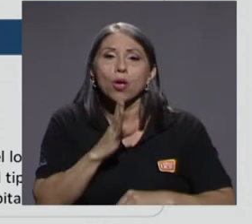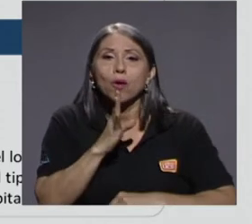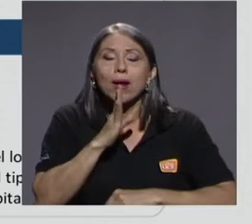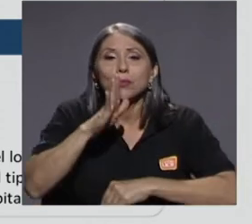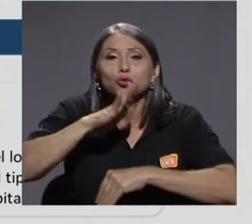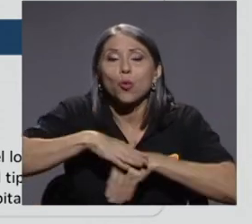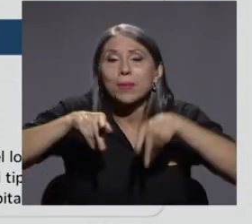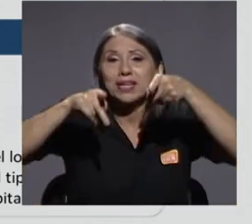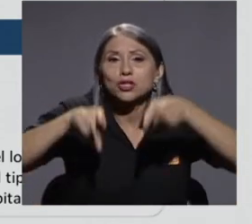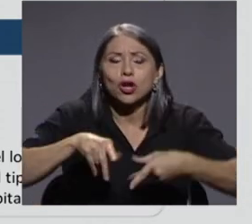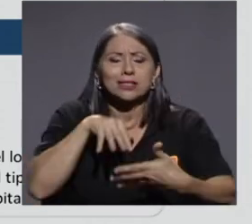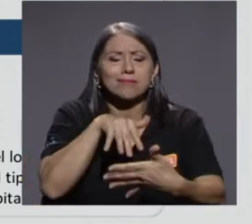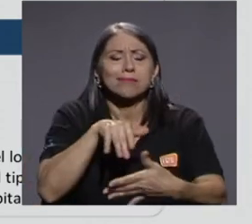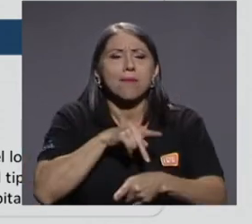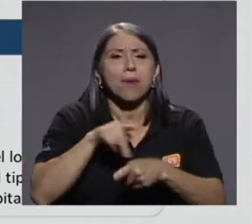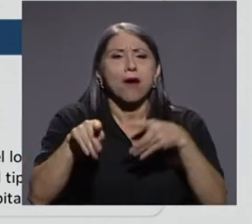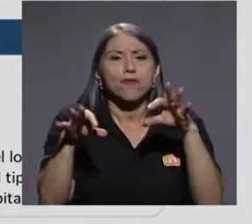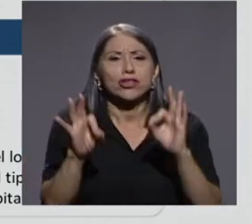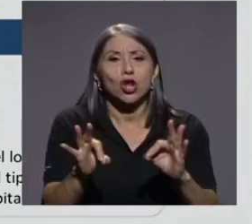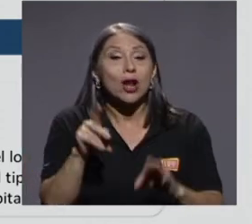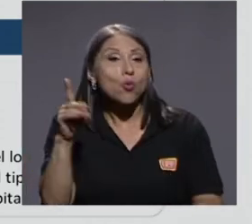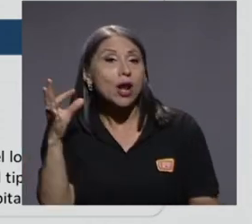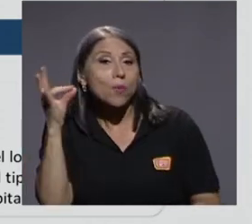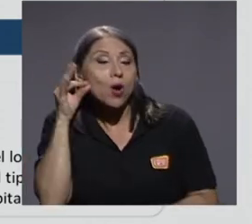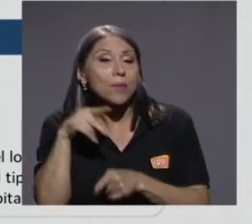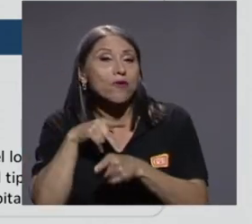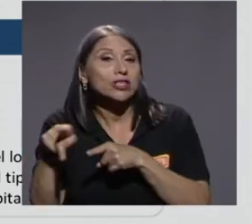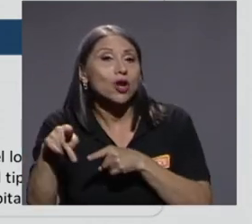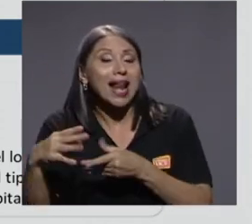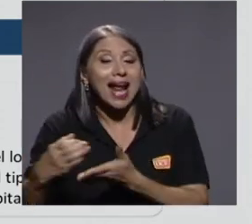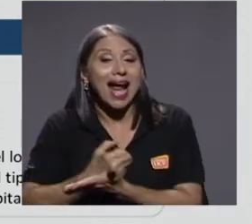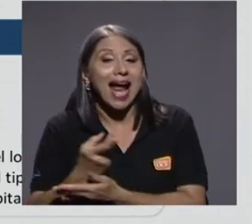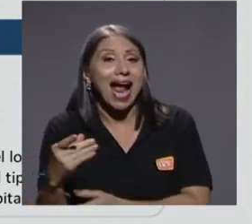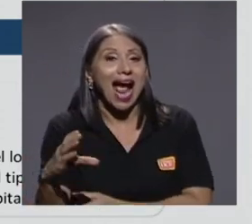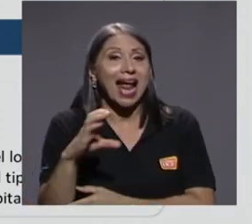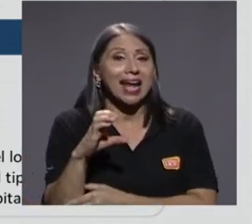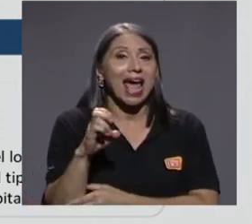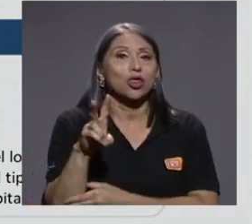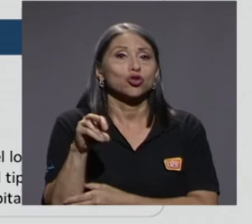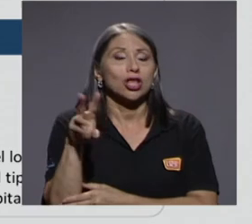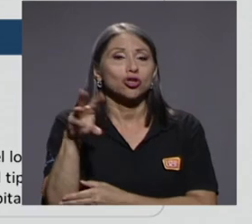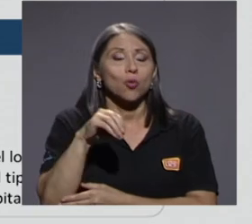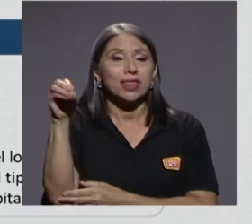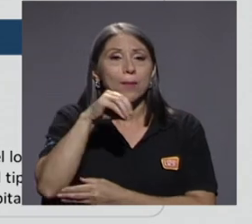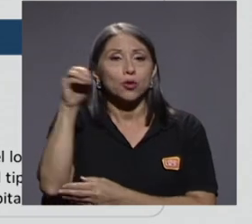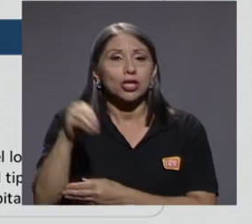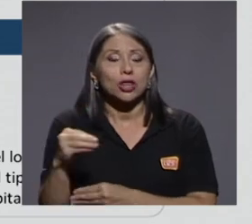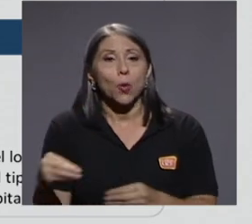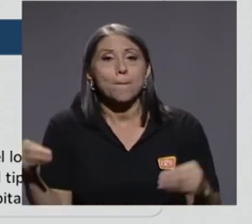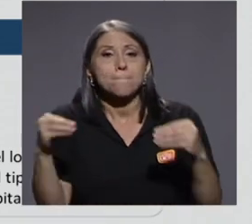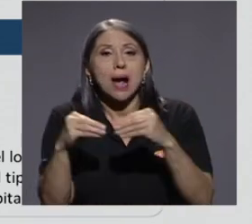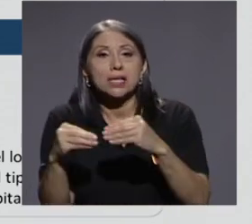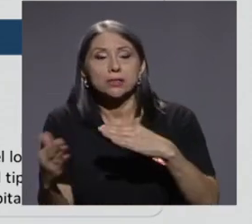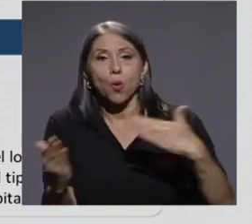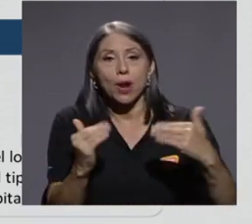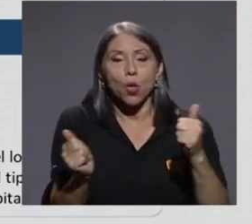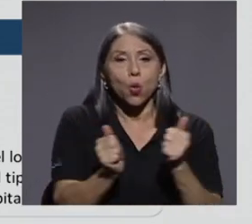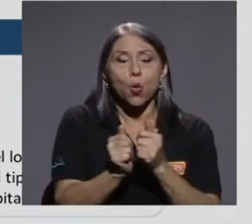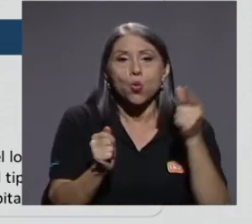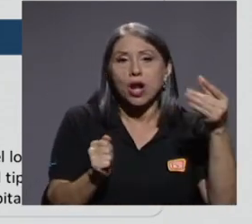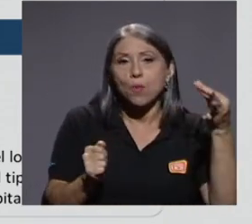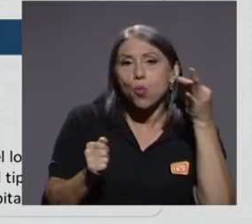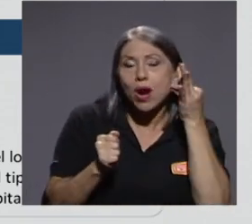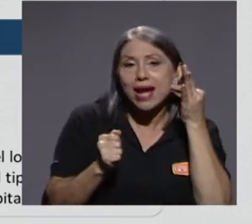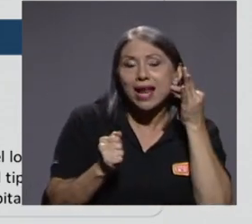profesional. Una mujer profesional gana 250% más que una mujer con el nivel de